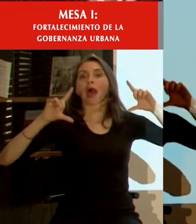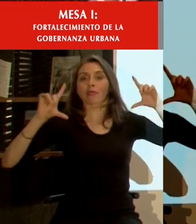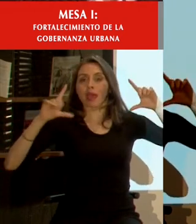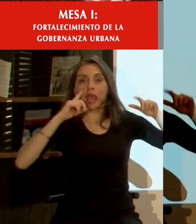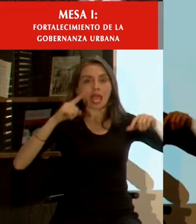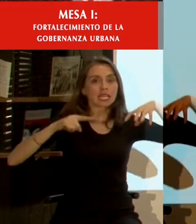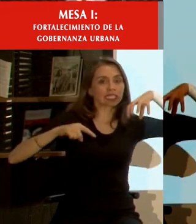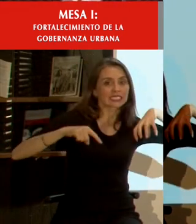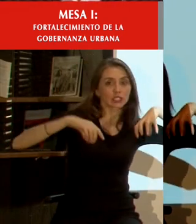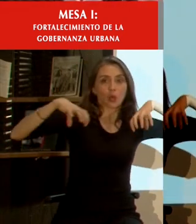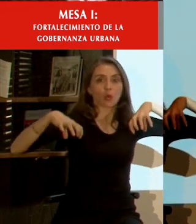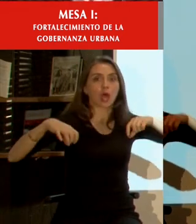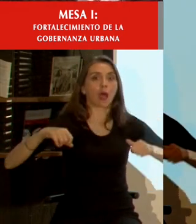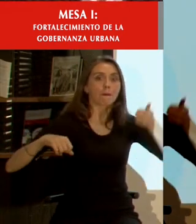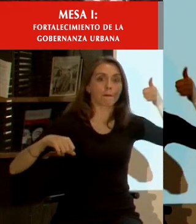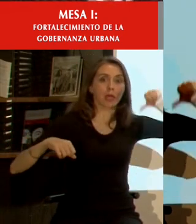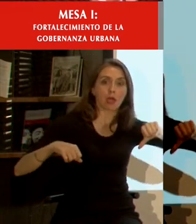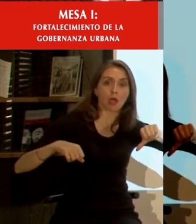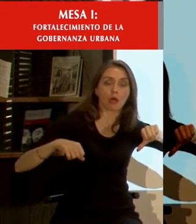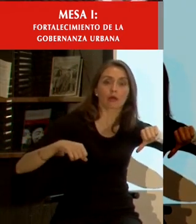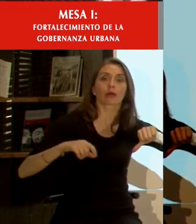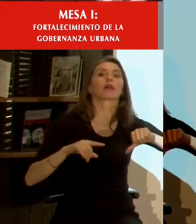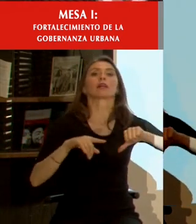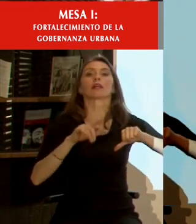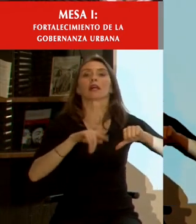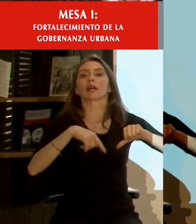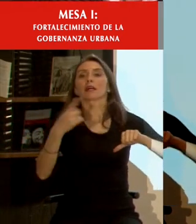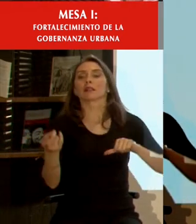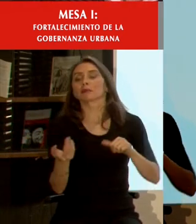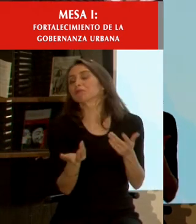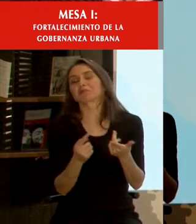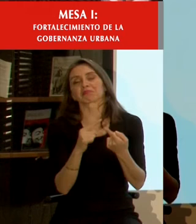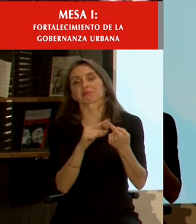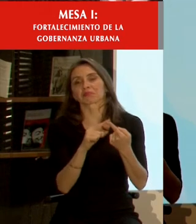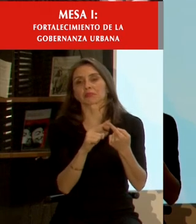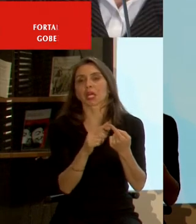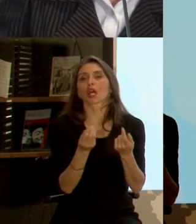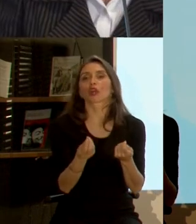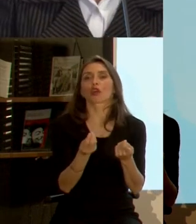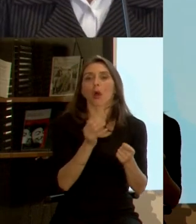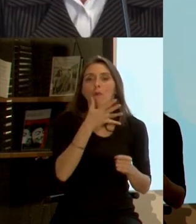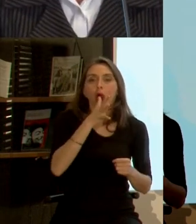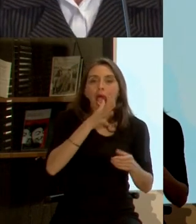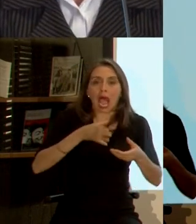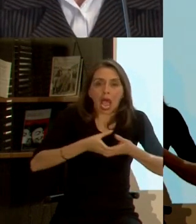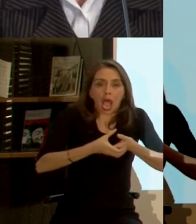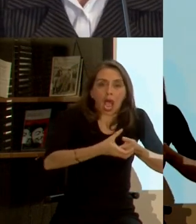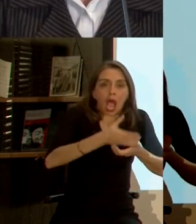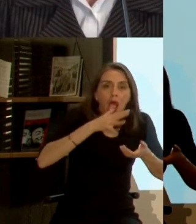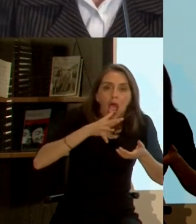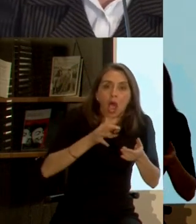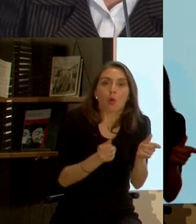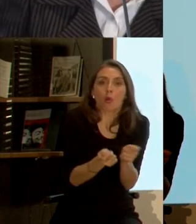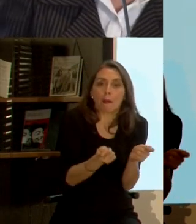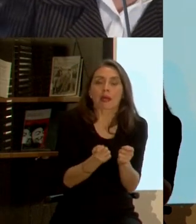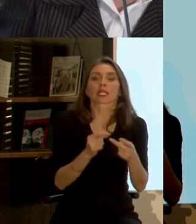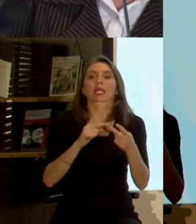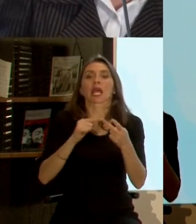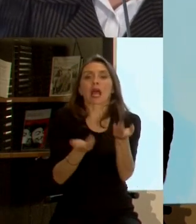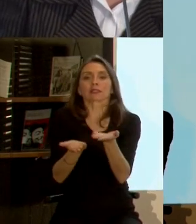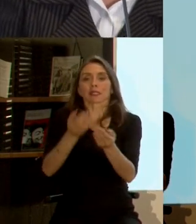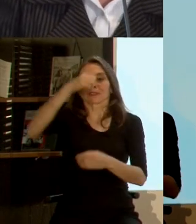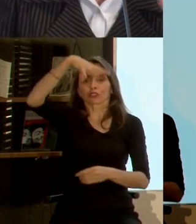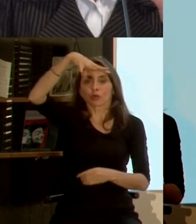ciudad estaba mejor o peor ya fuera en cuanto al manejo de agua a la prestación de servicio eléctrico